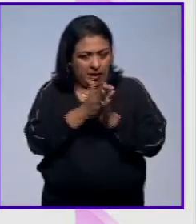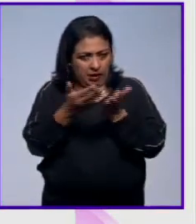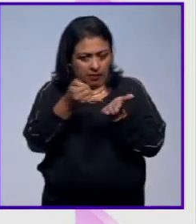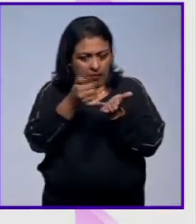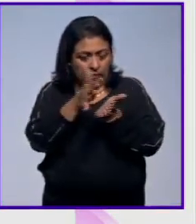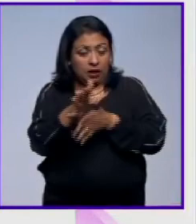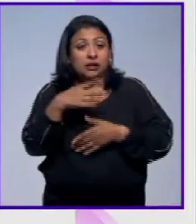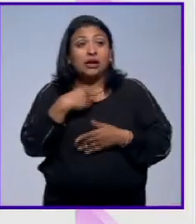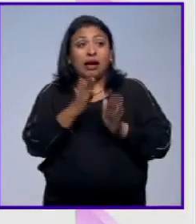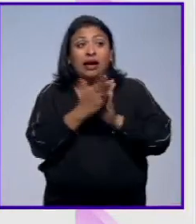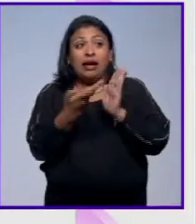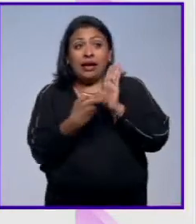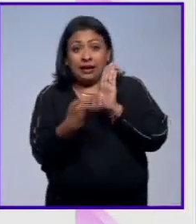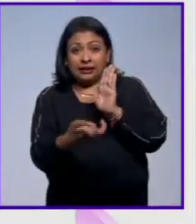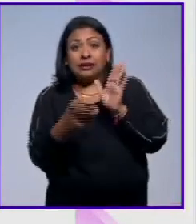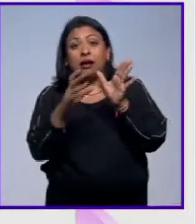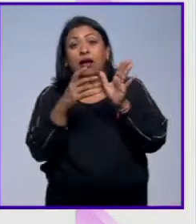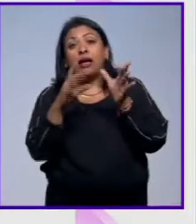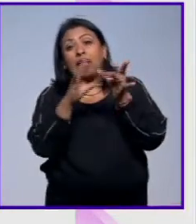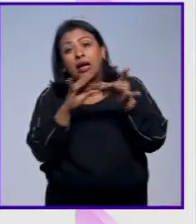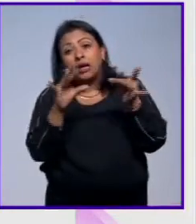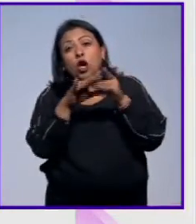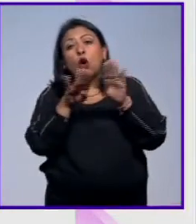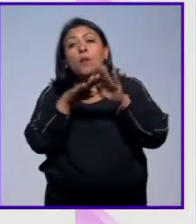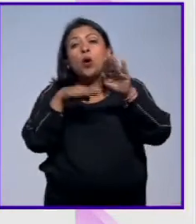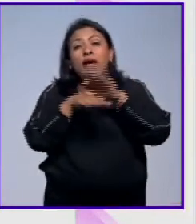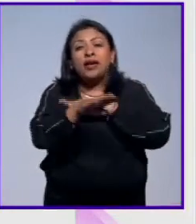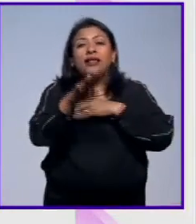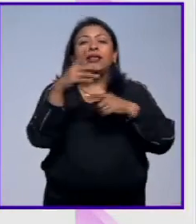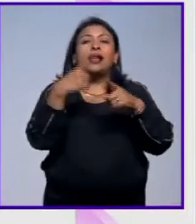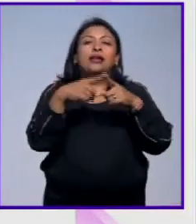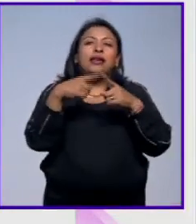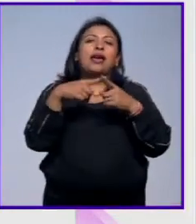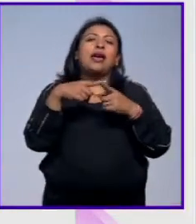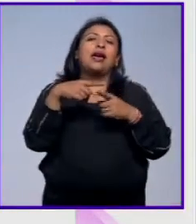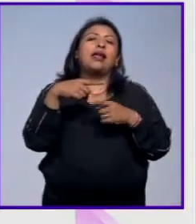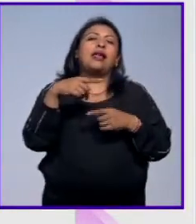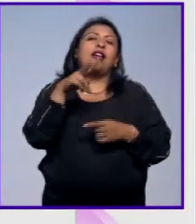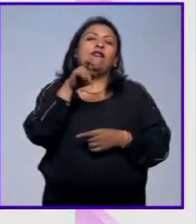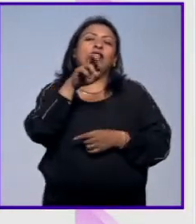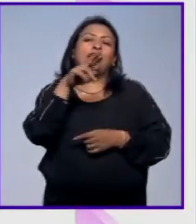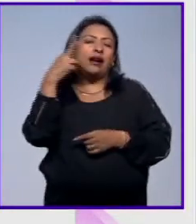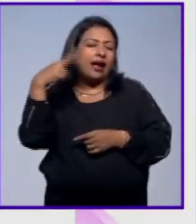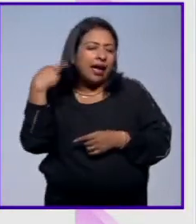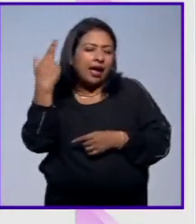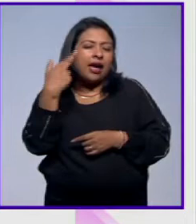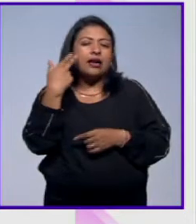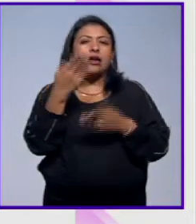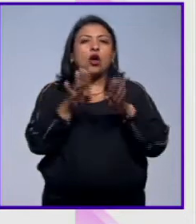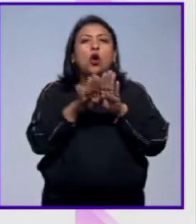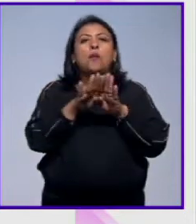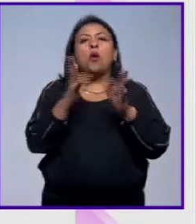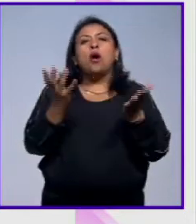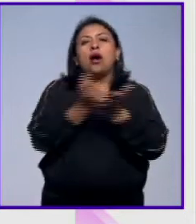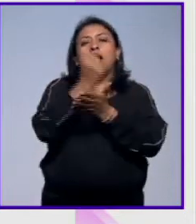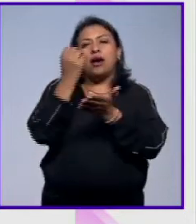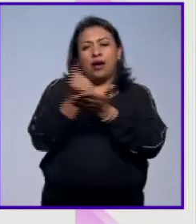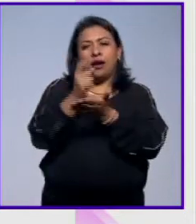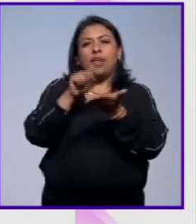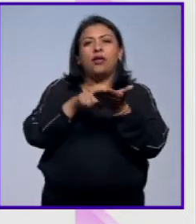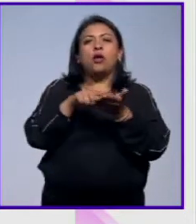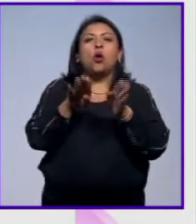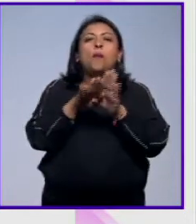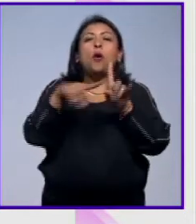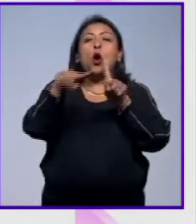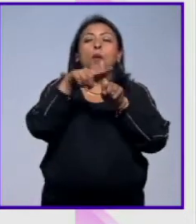aquí es la crónica de esa entrada del virrey y descripciones del arco triunfal que se llama Teatro de Virtudes Políticas